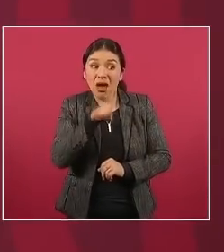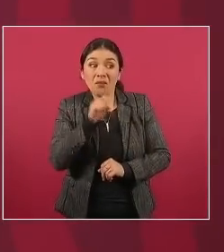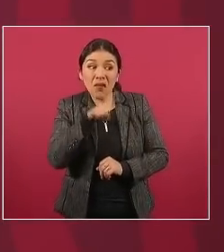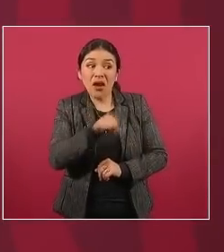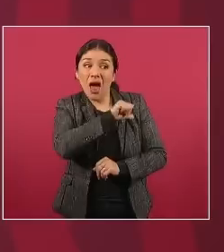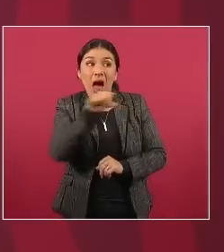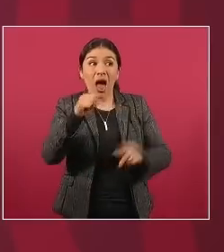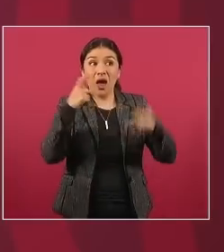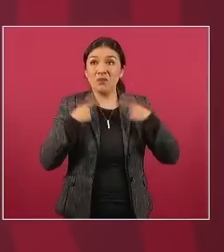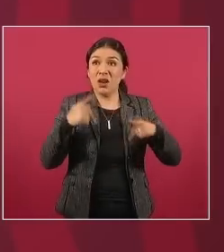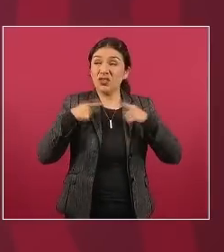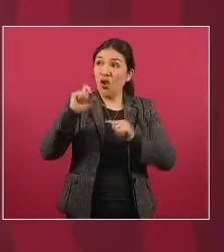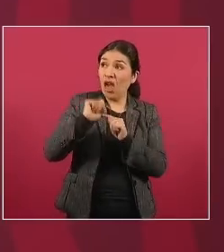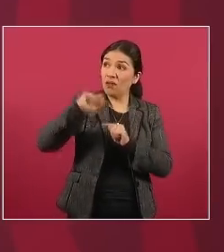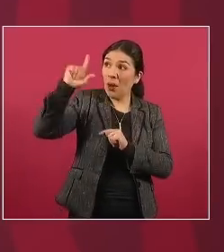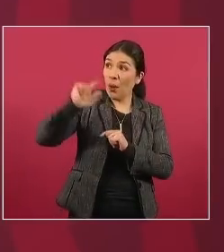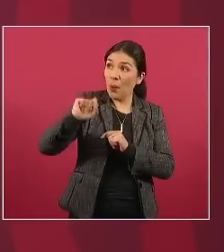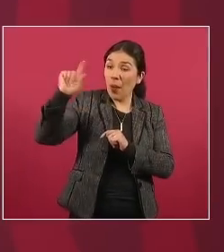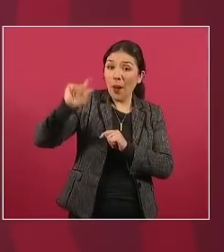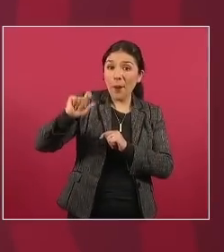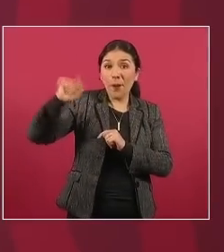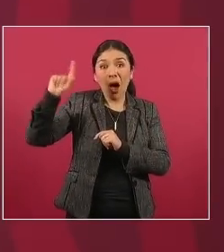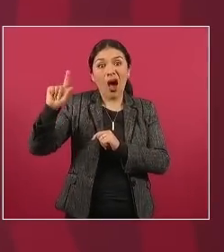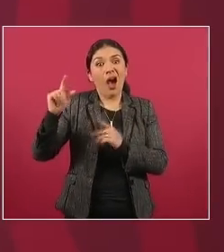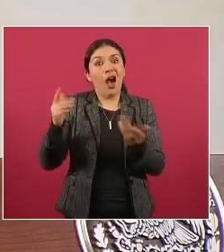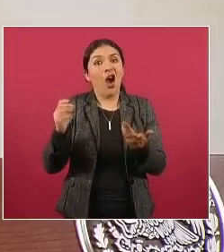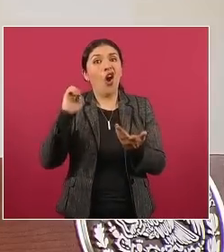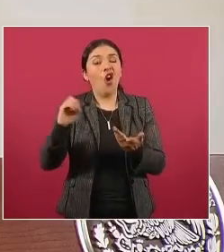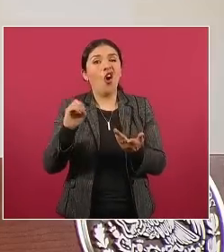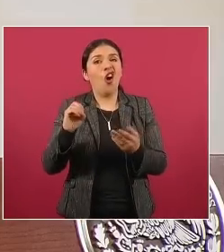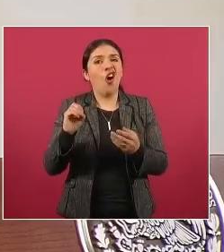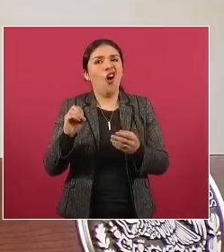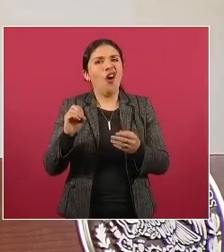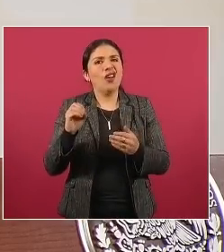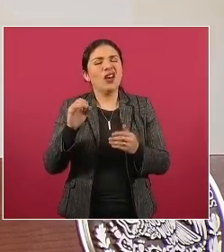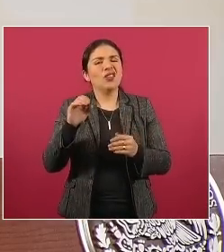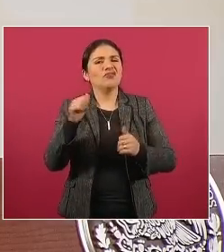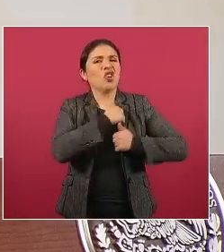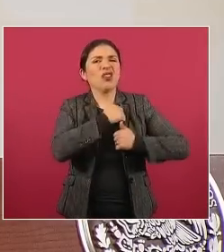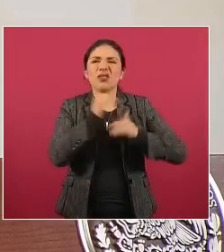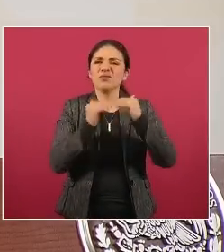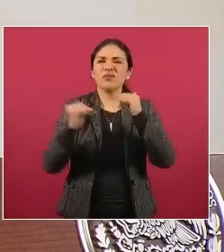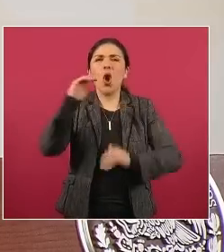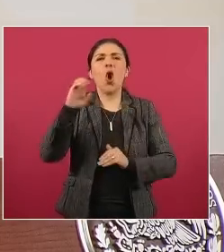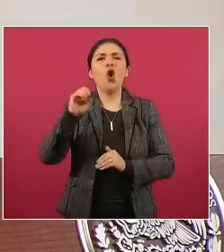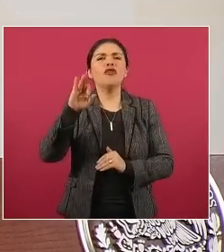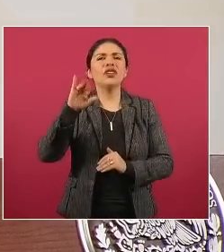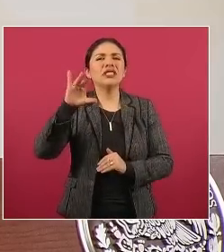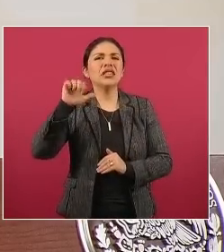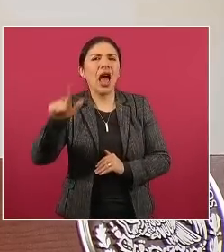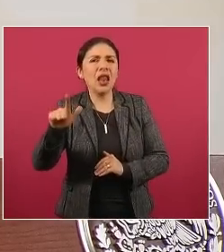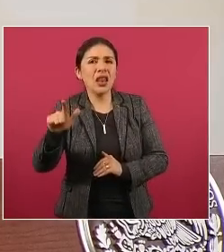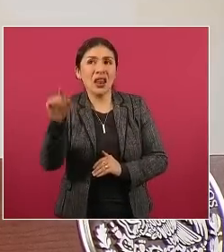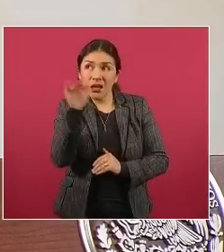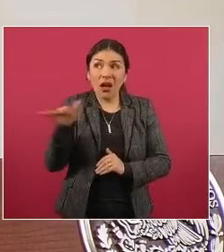es olvidarnos de los crímenes de lesa humanidad que cometió el ejército